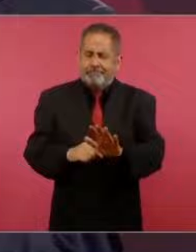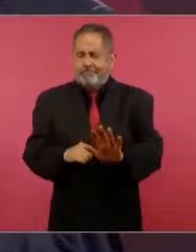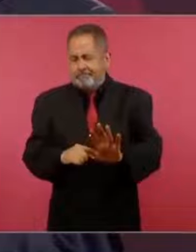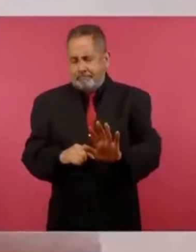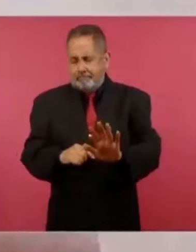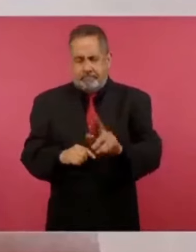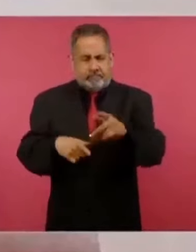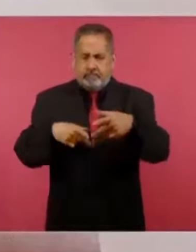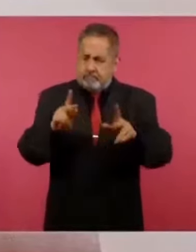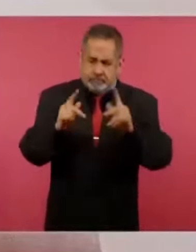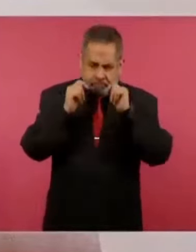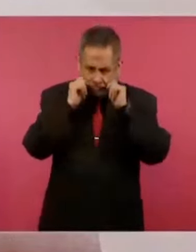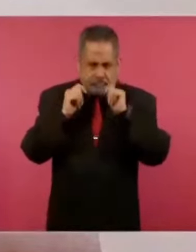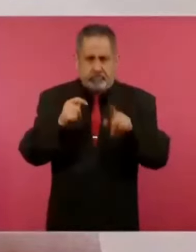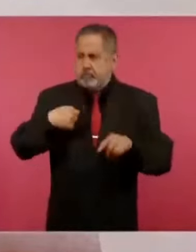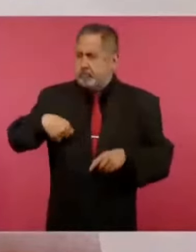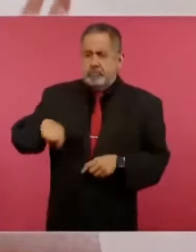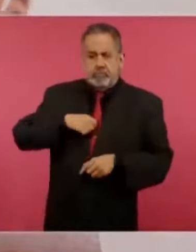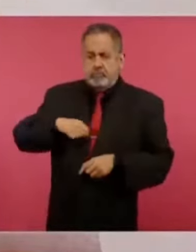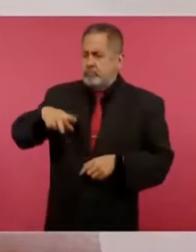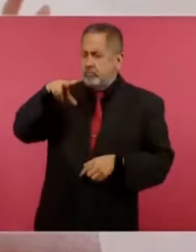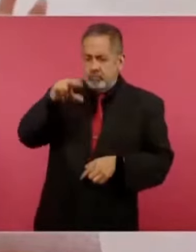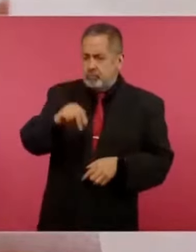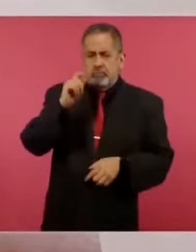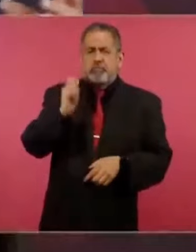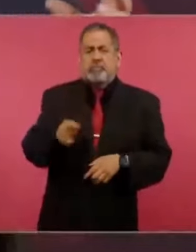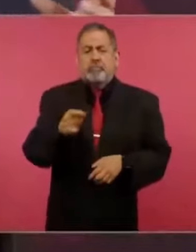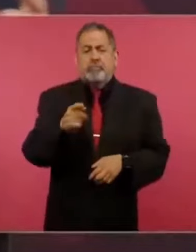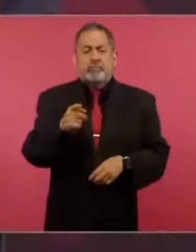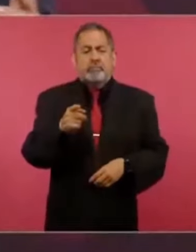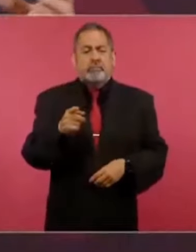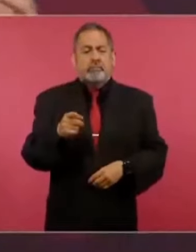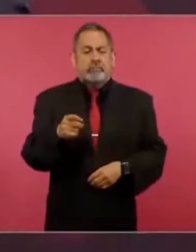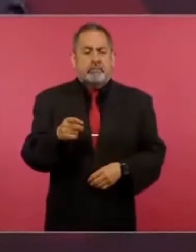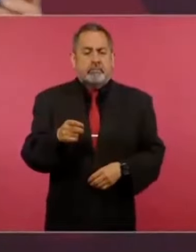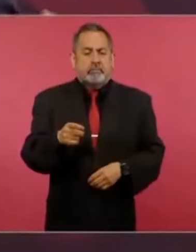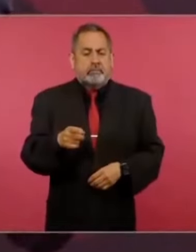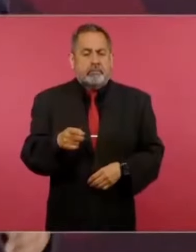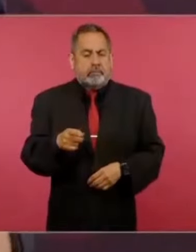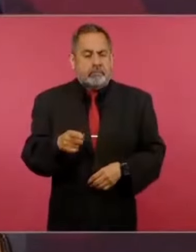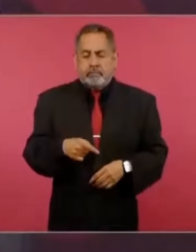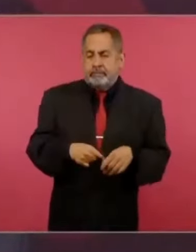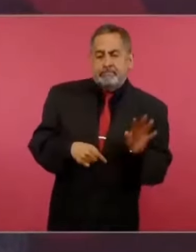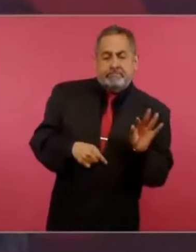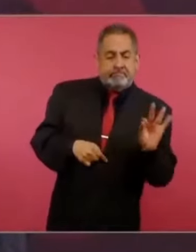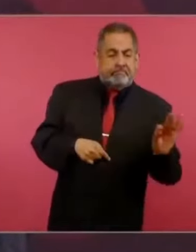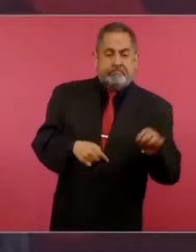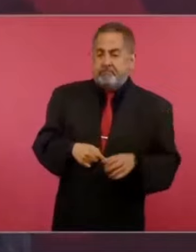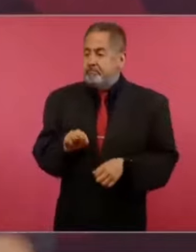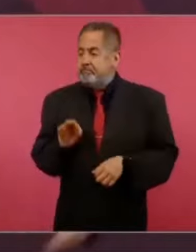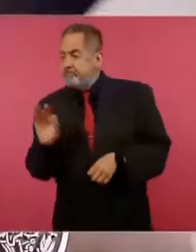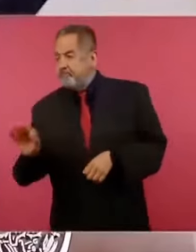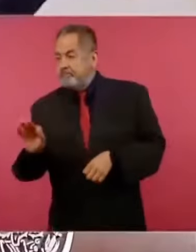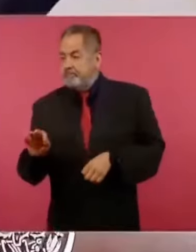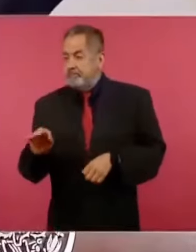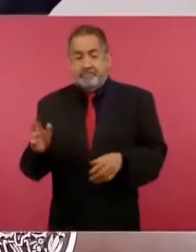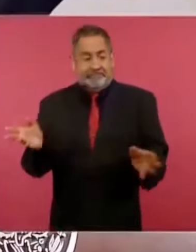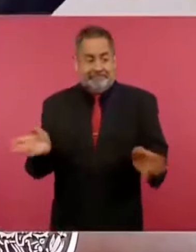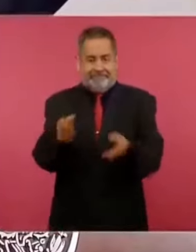a la